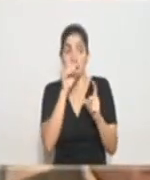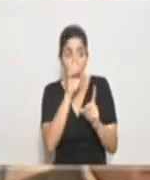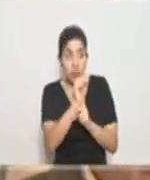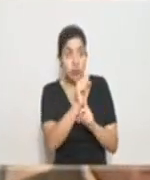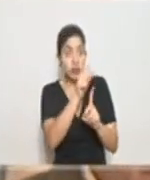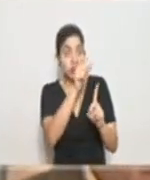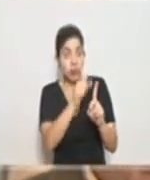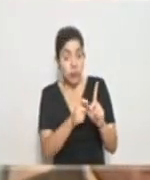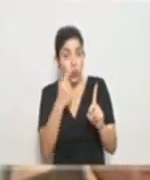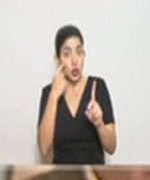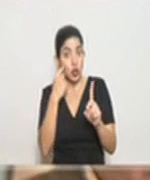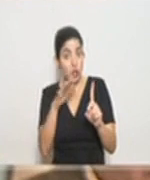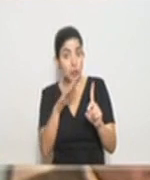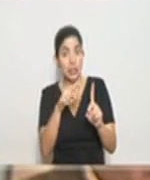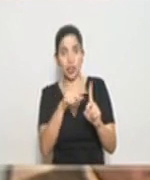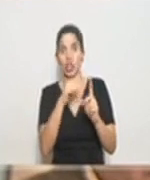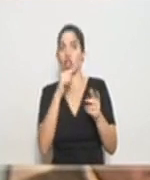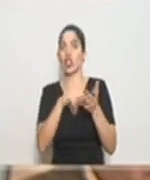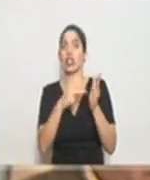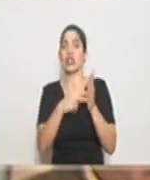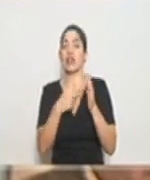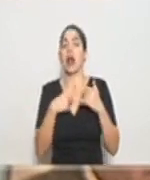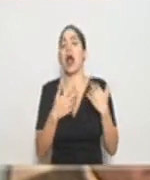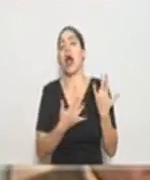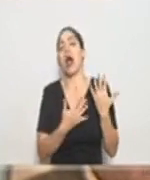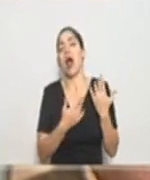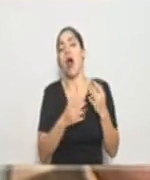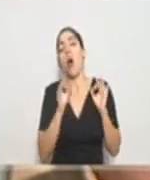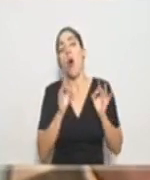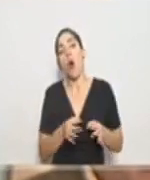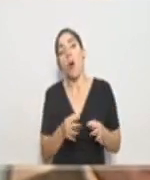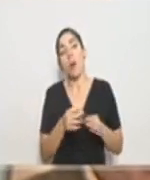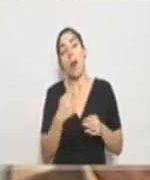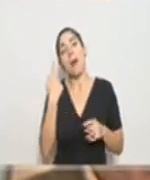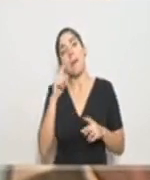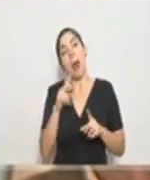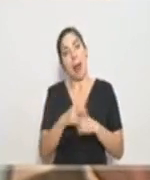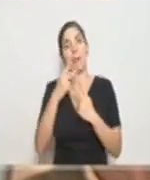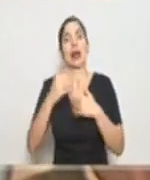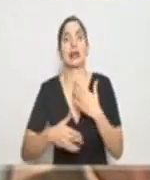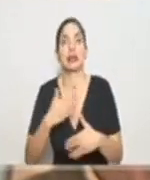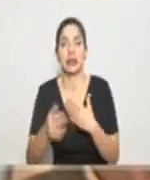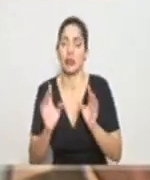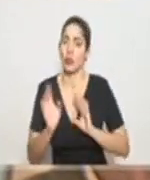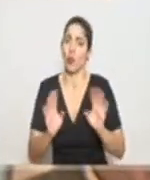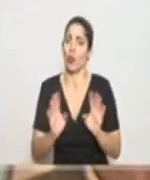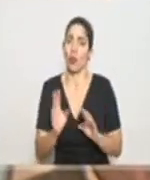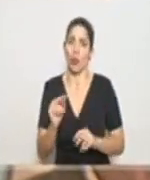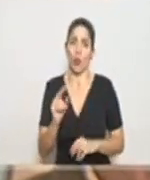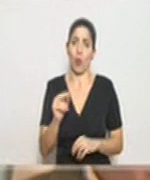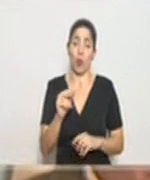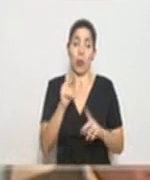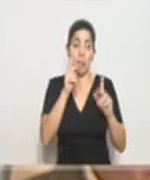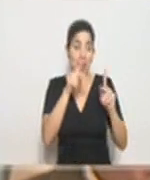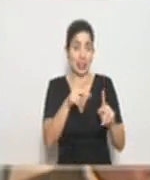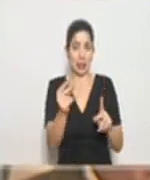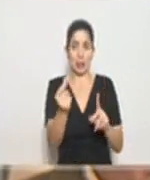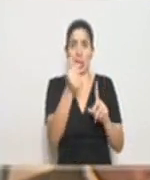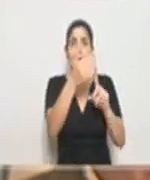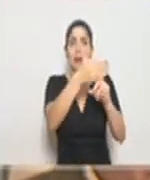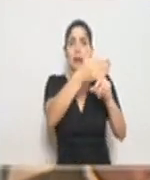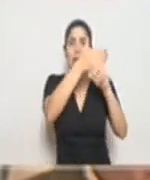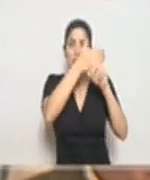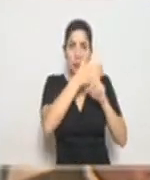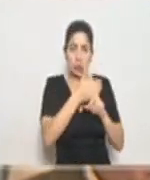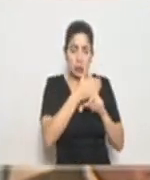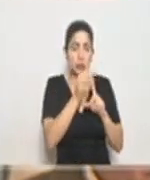recordemos un caso sospechoso no es que estamos esperando que el caso se confirme para tomar todas las medidas necesarias o sea el aislamiento el